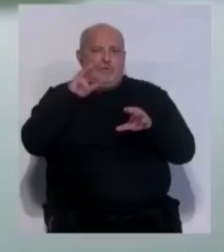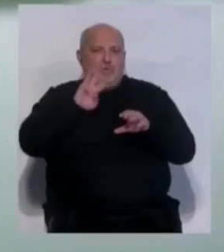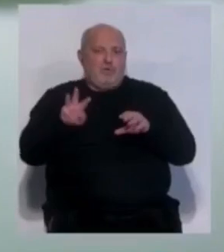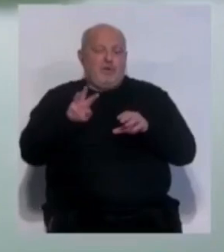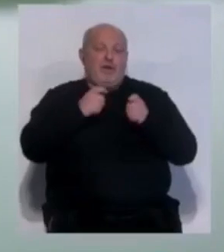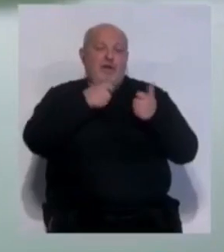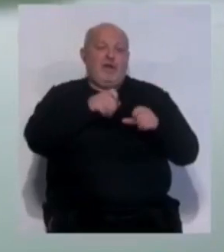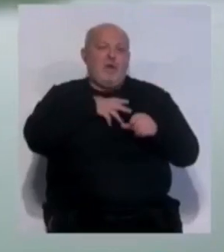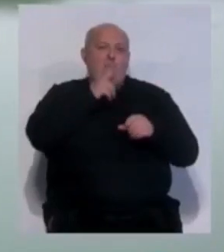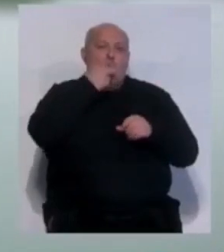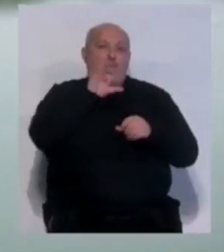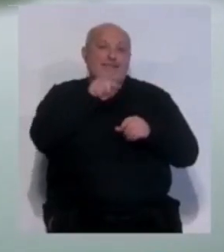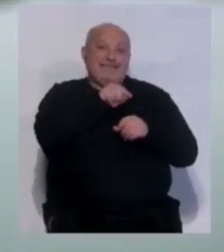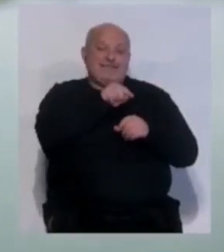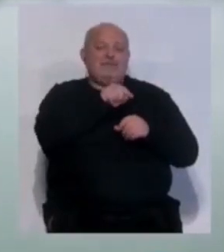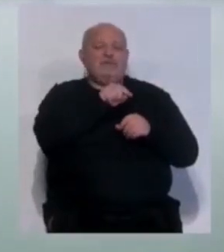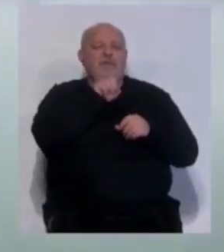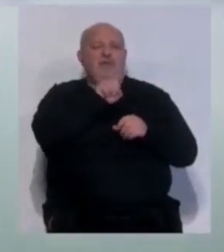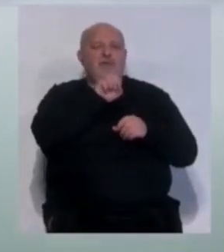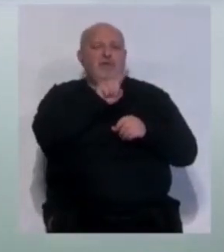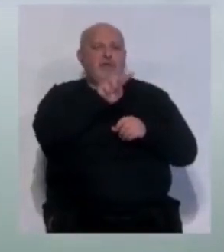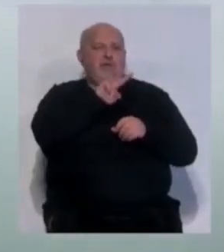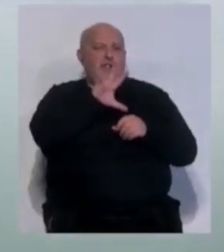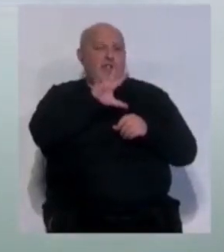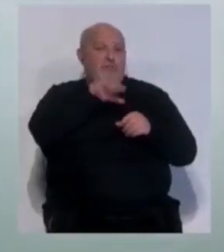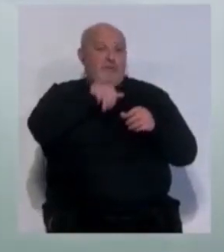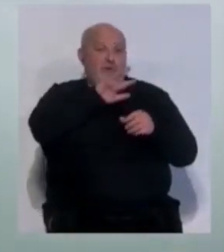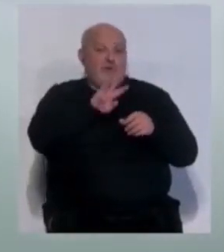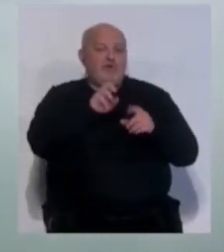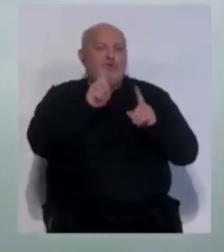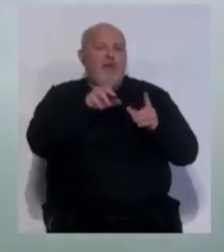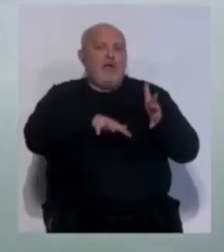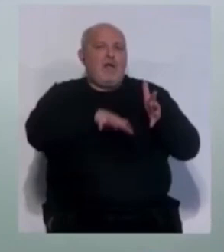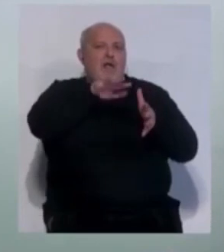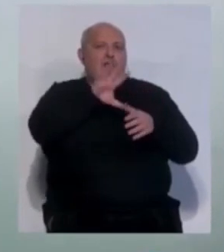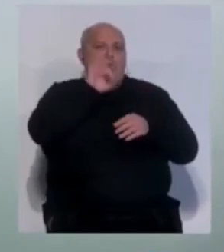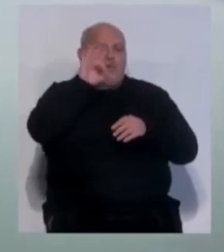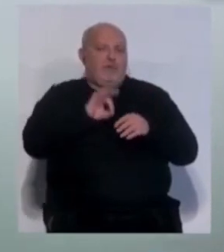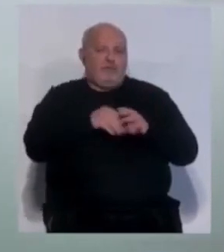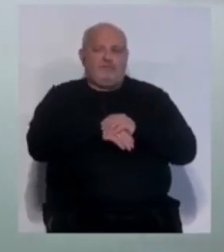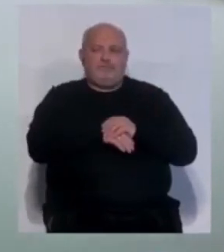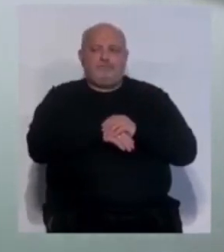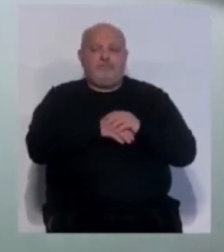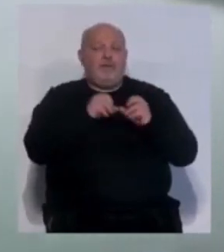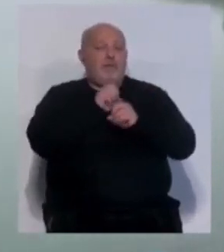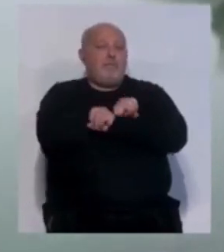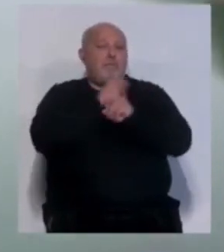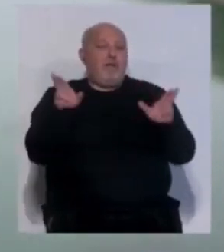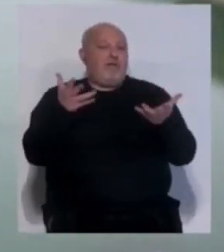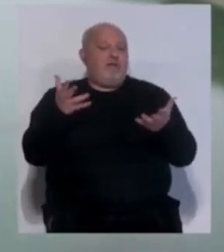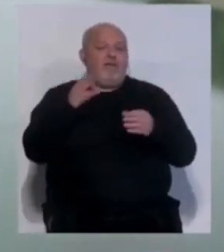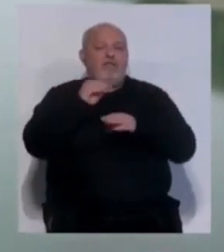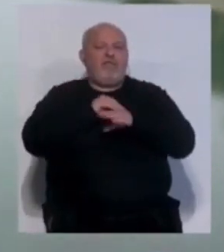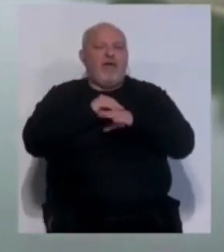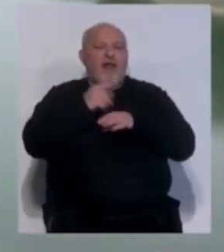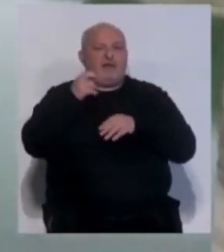cúbicos, y el de Los Hurones, que con su depósito de 135 hectómetros cúbicos, está lleno al 50%. El que está en peor situación es el de